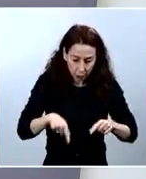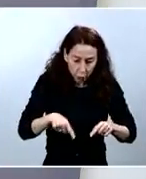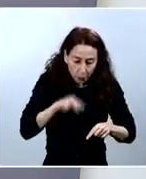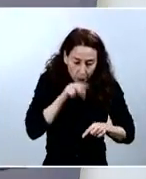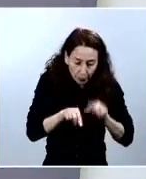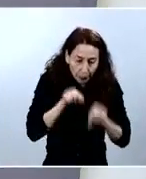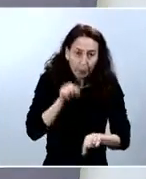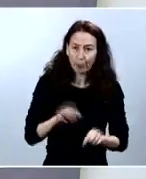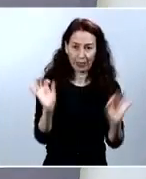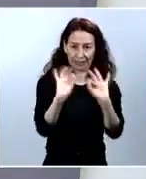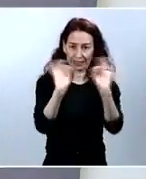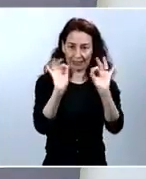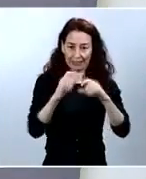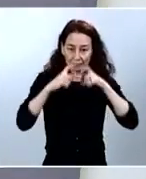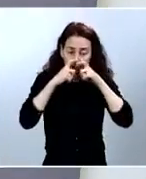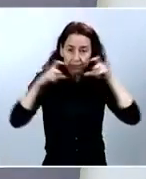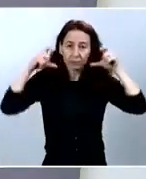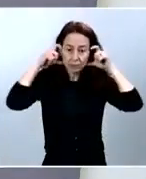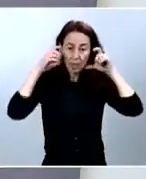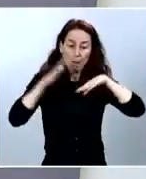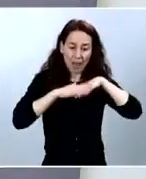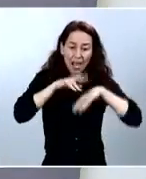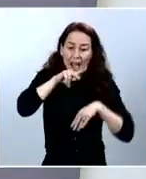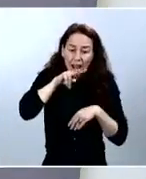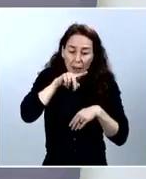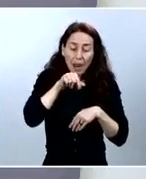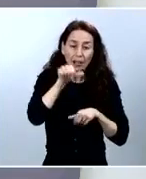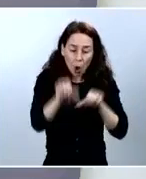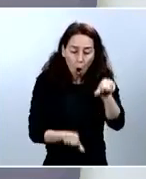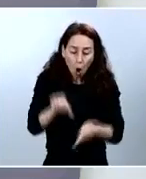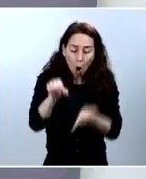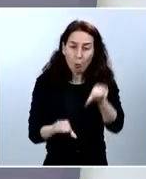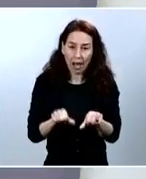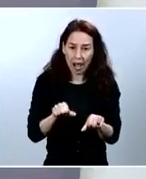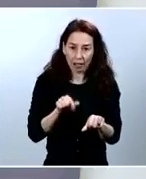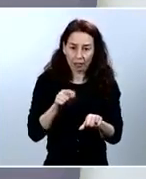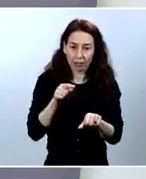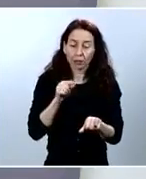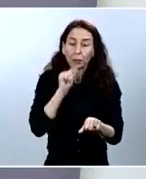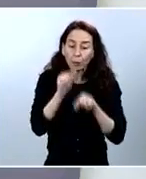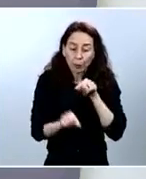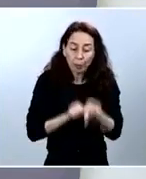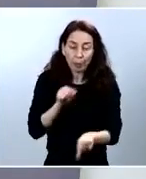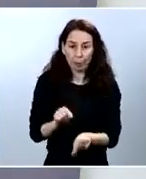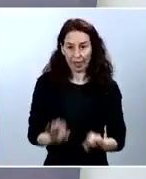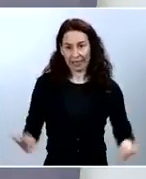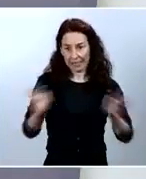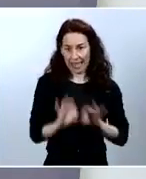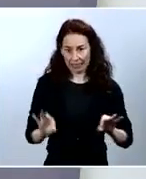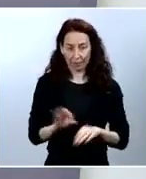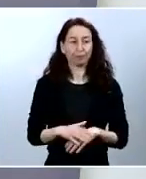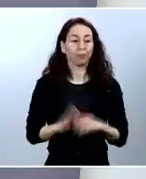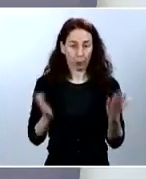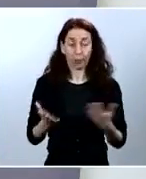para esto nos viene muy bien, si la persona pudiera estar contaminando. Entonces, importante saber los lados, este lado